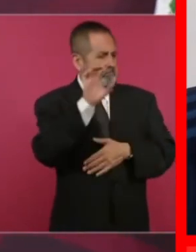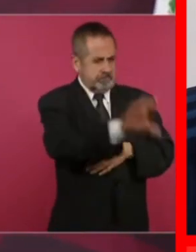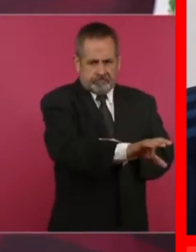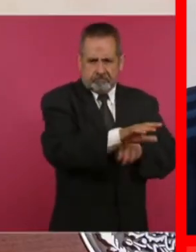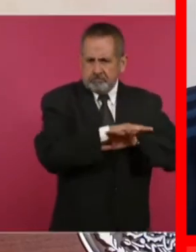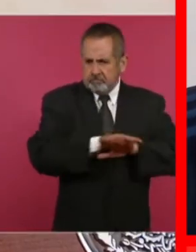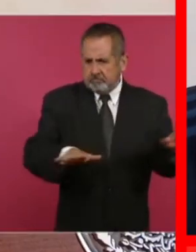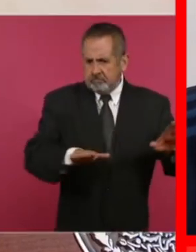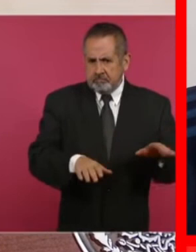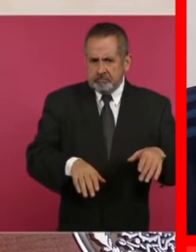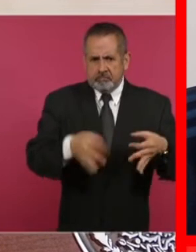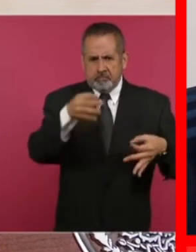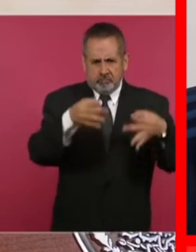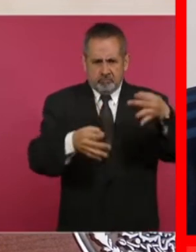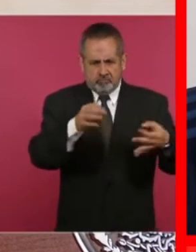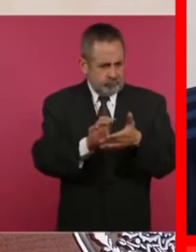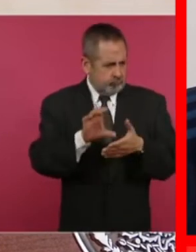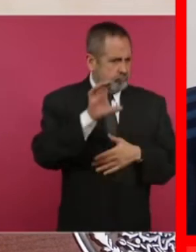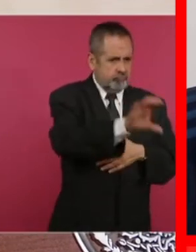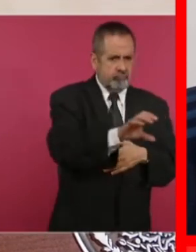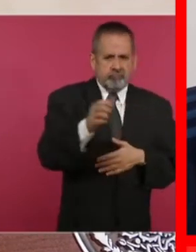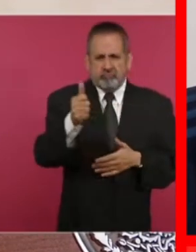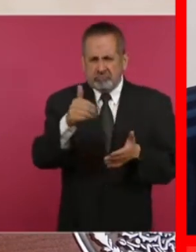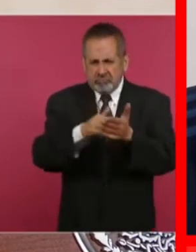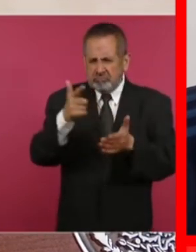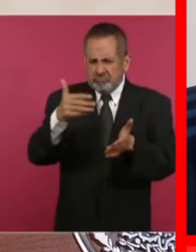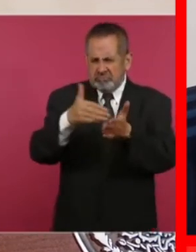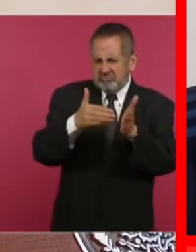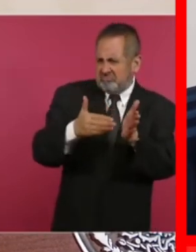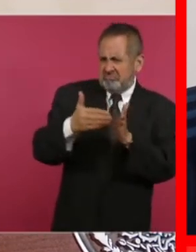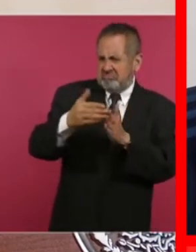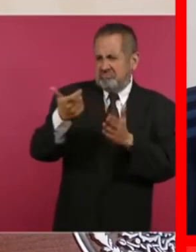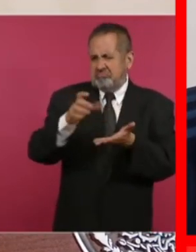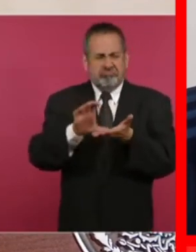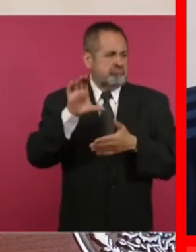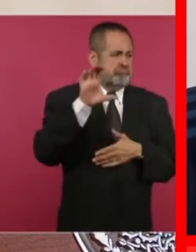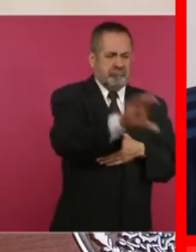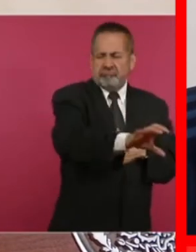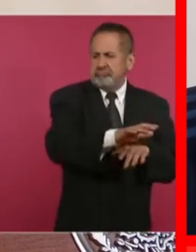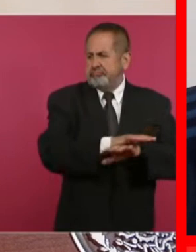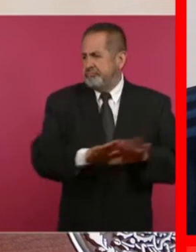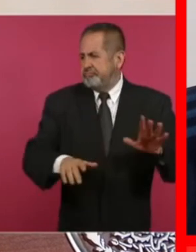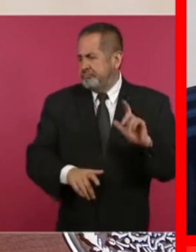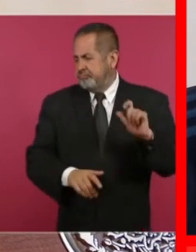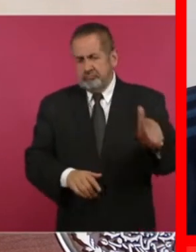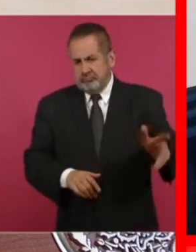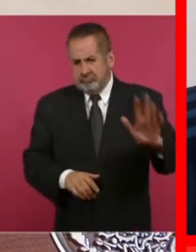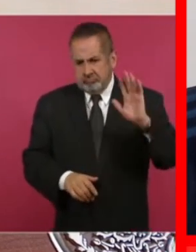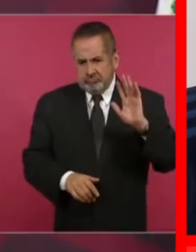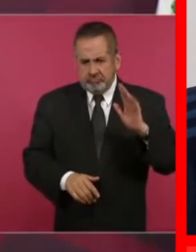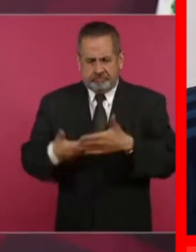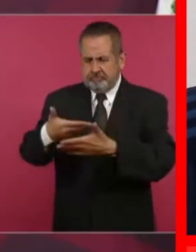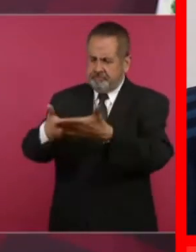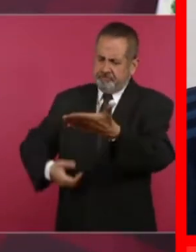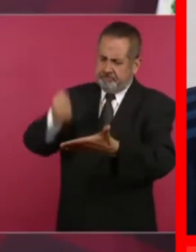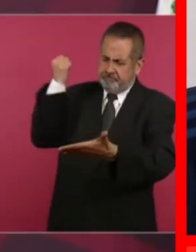en un juzgado los seis mil, siete mil millones de pesos y vamos a emitir el